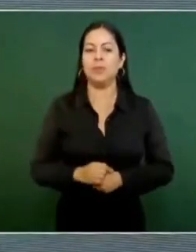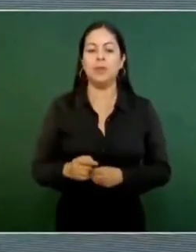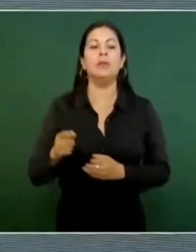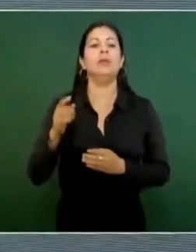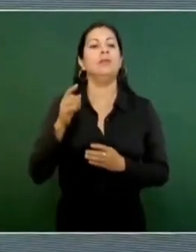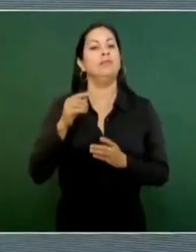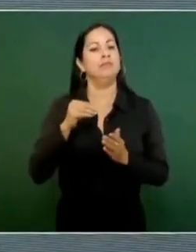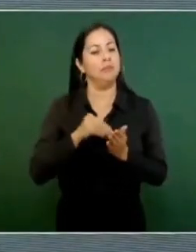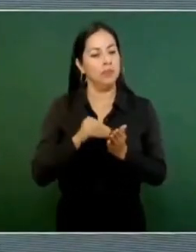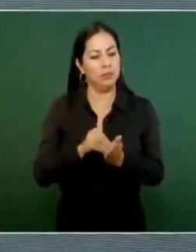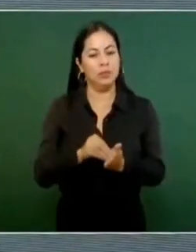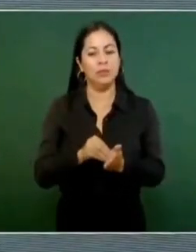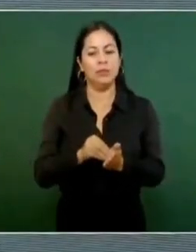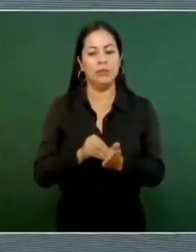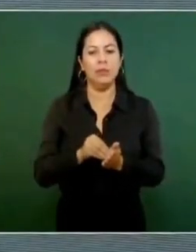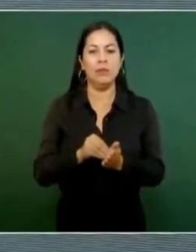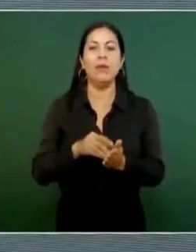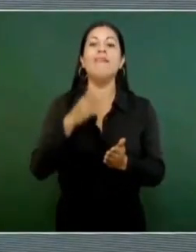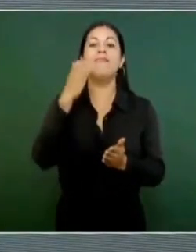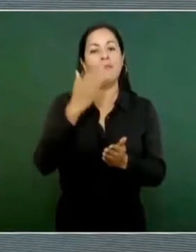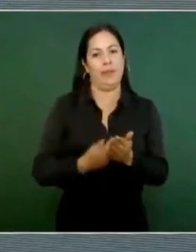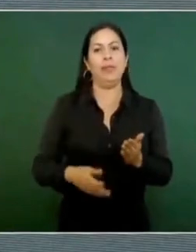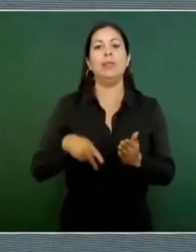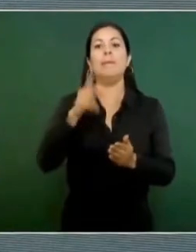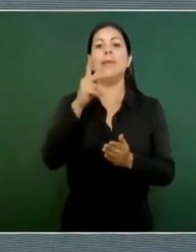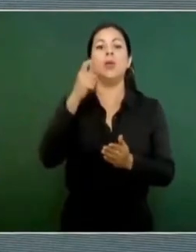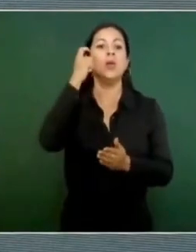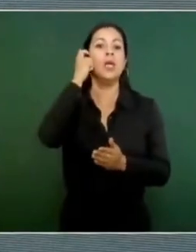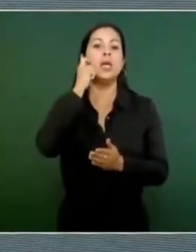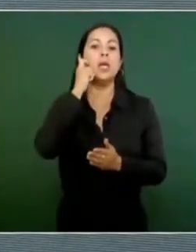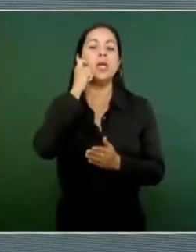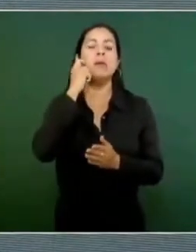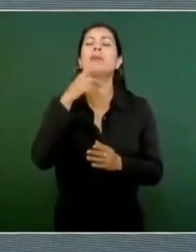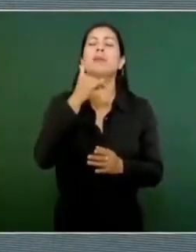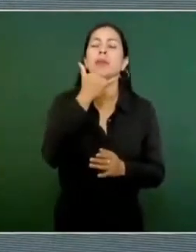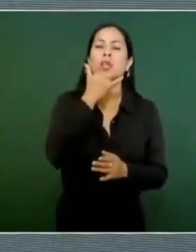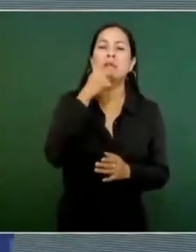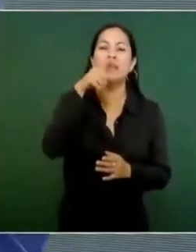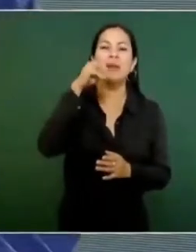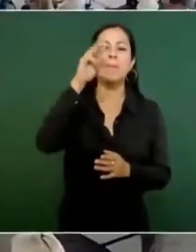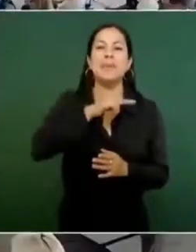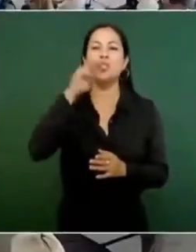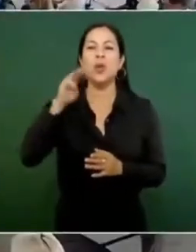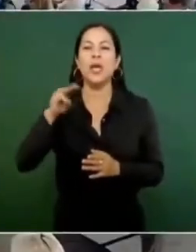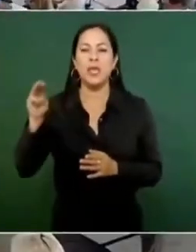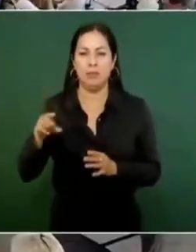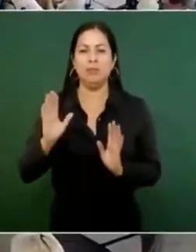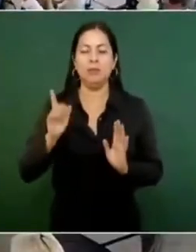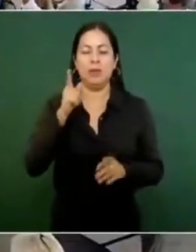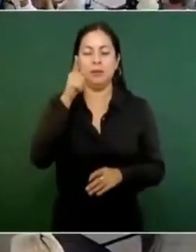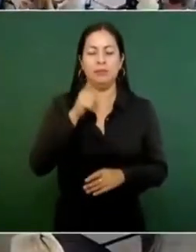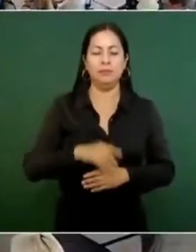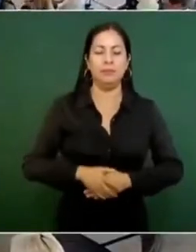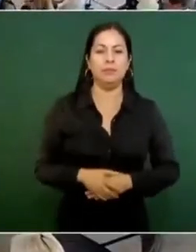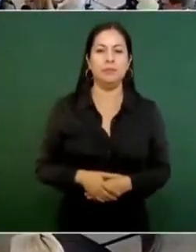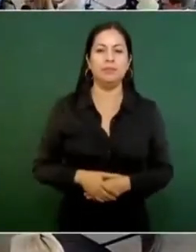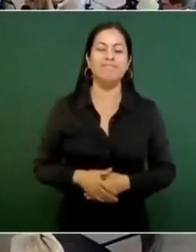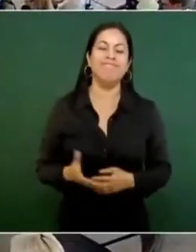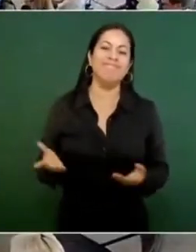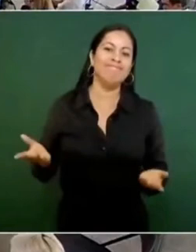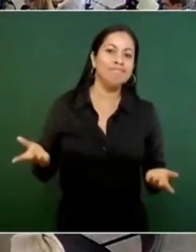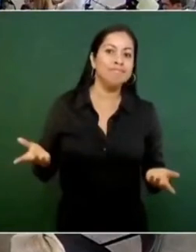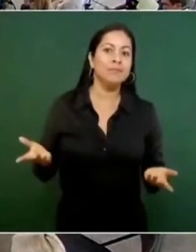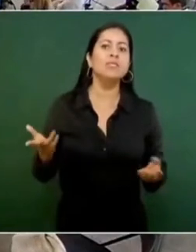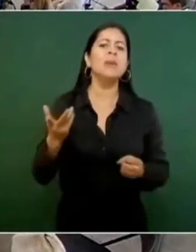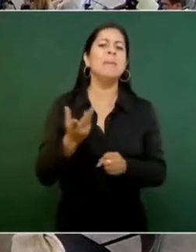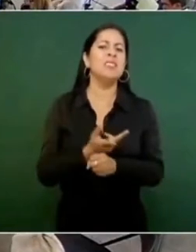no falta, pero en Guerrero, digo en Michoacán, Michoacán. Es que ¿qué